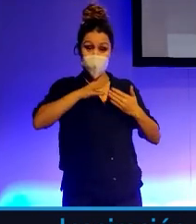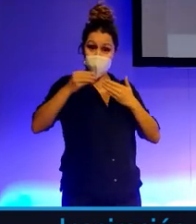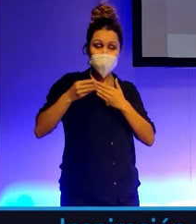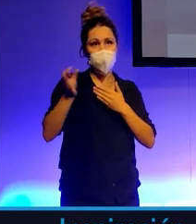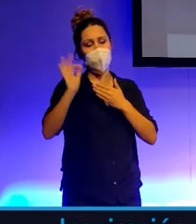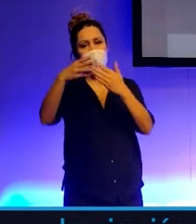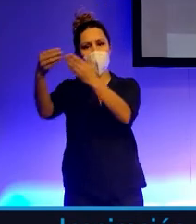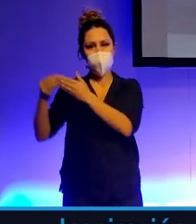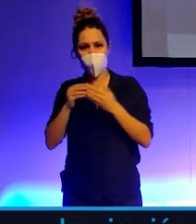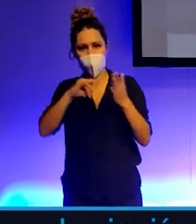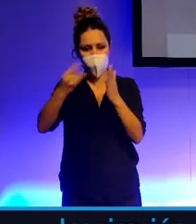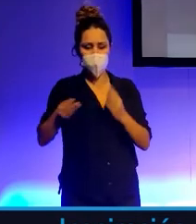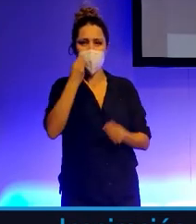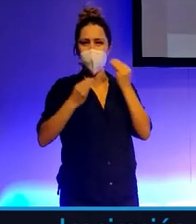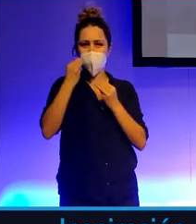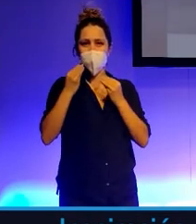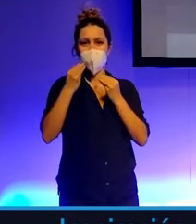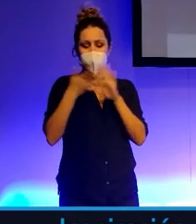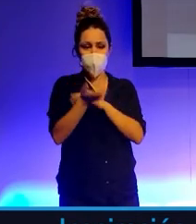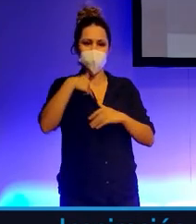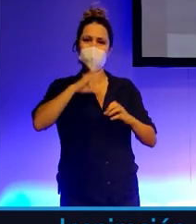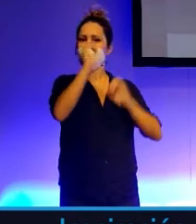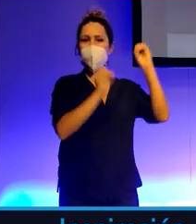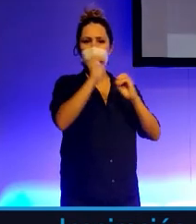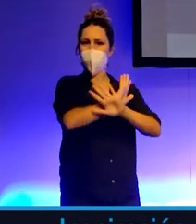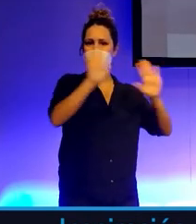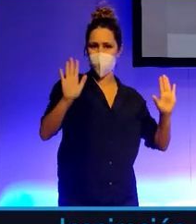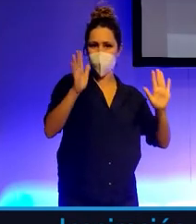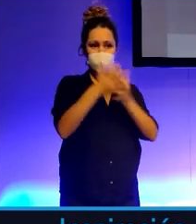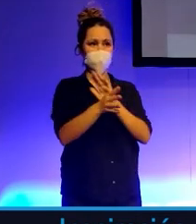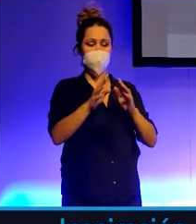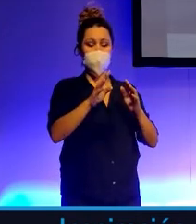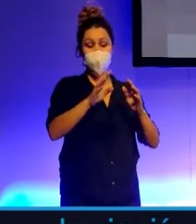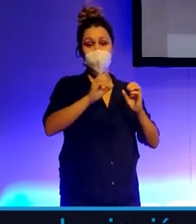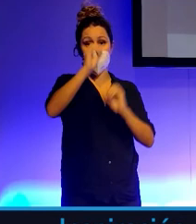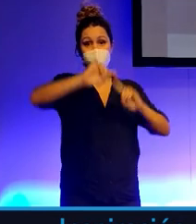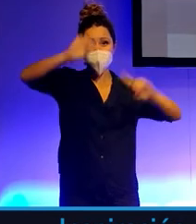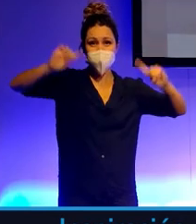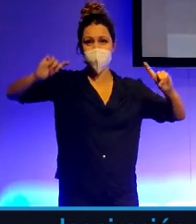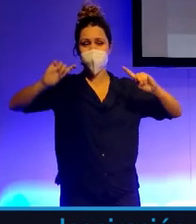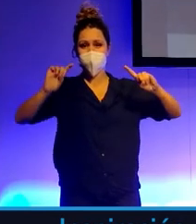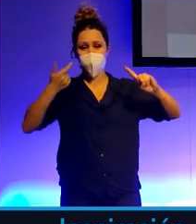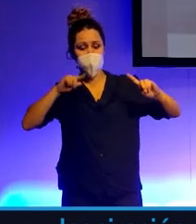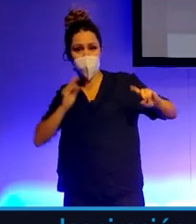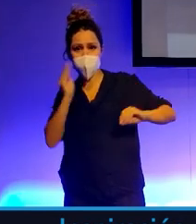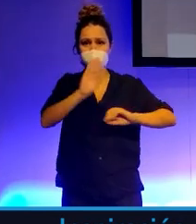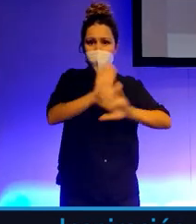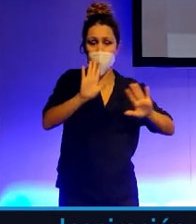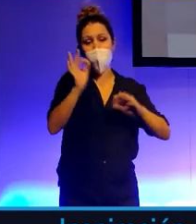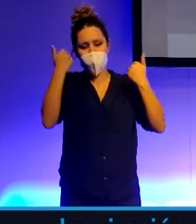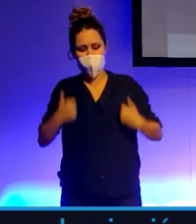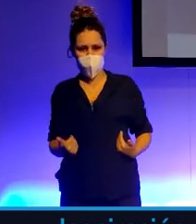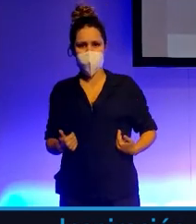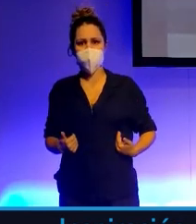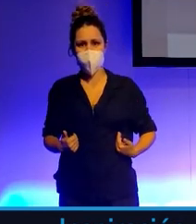o como usuarios de las tecnologías? ¿Queremos ser un número más? ¿Queremos ser un algoritmo o queremos ser un ser humano? No